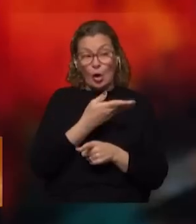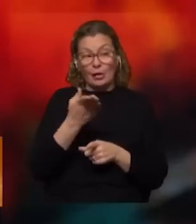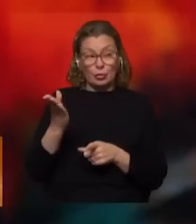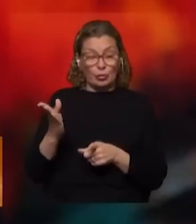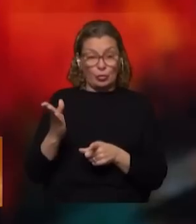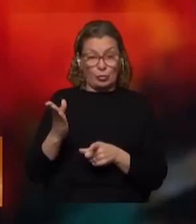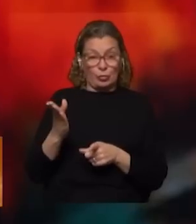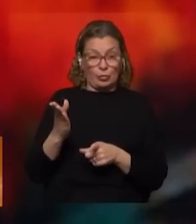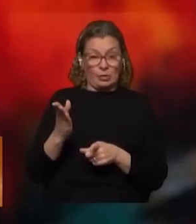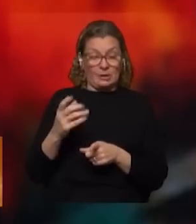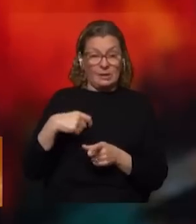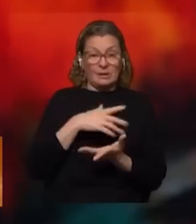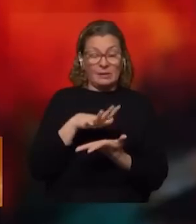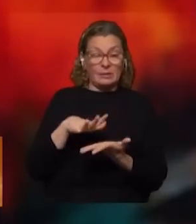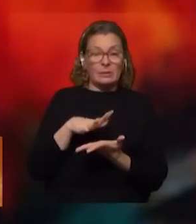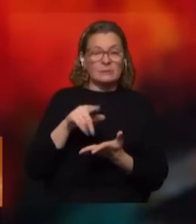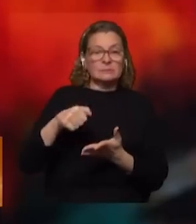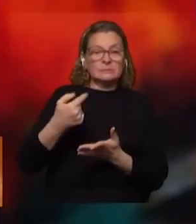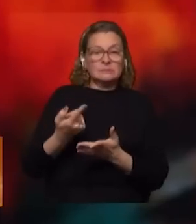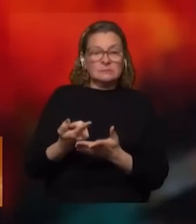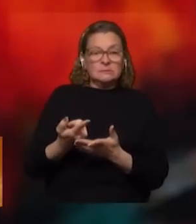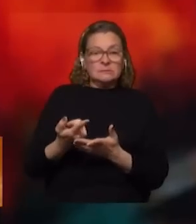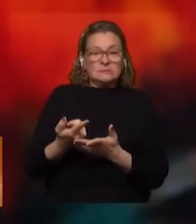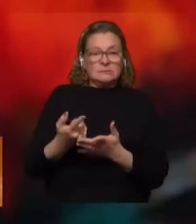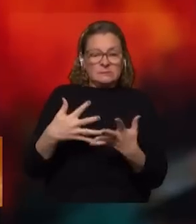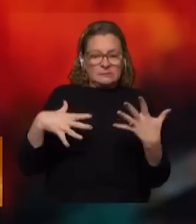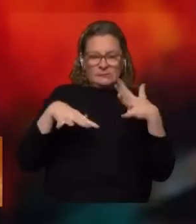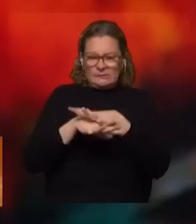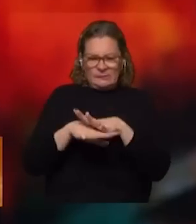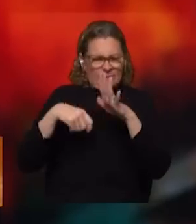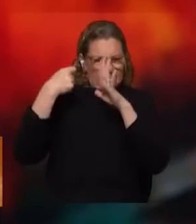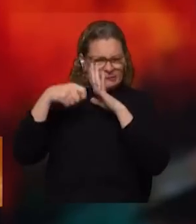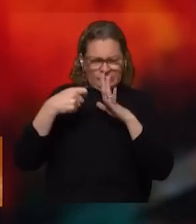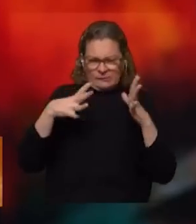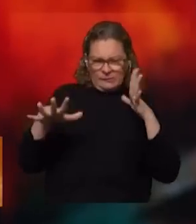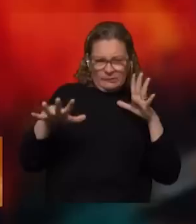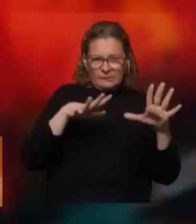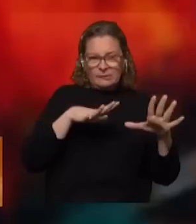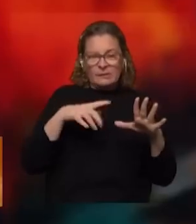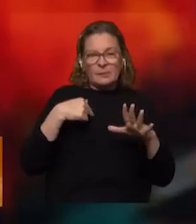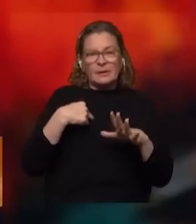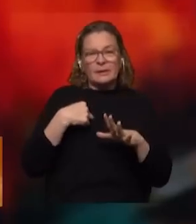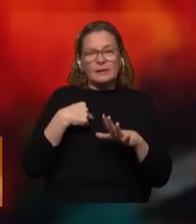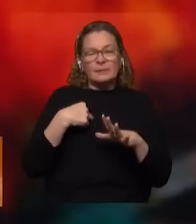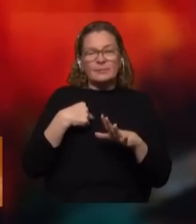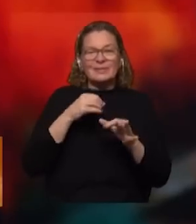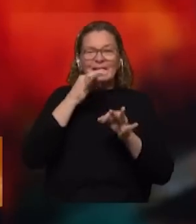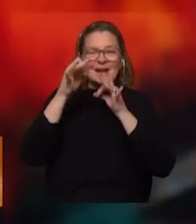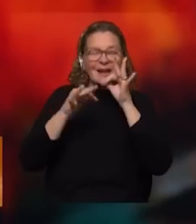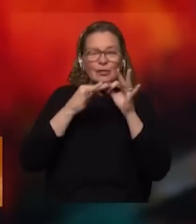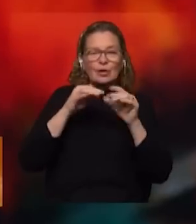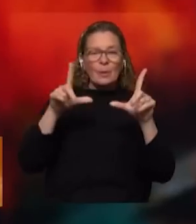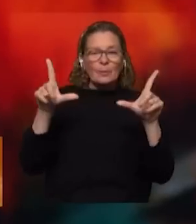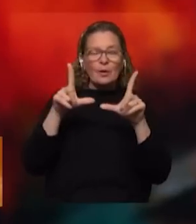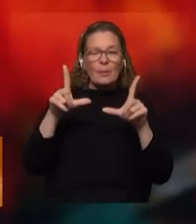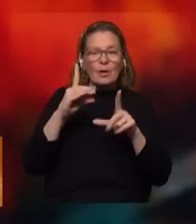cosa que eso se ocurrió. Después se mezclan las imágenes, por ejemplo, mi imputación viene por mis declaraciones en el programa de